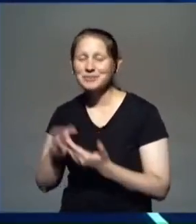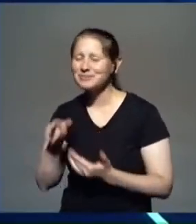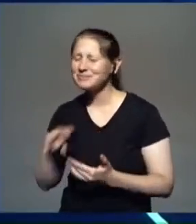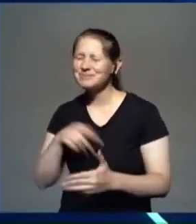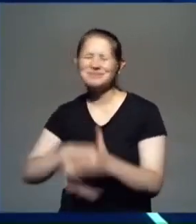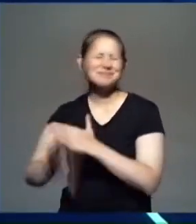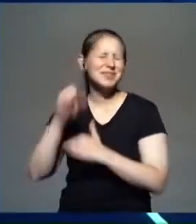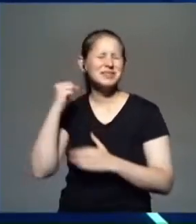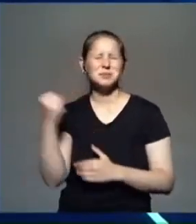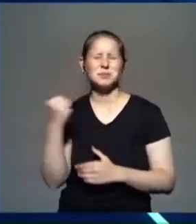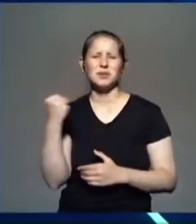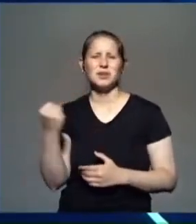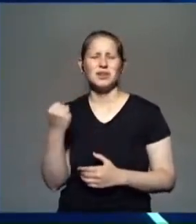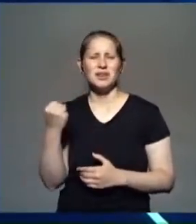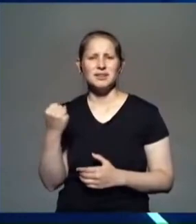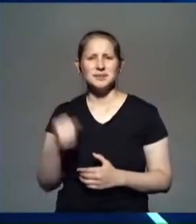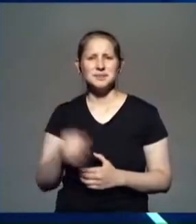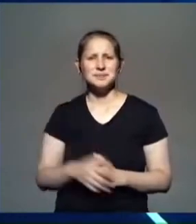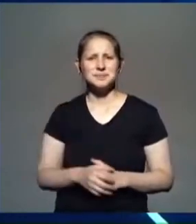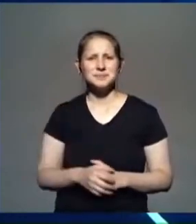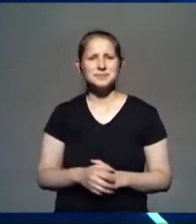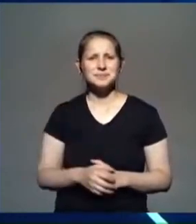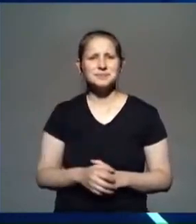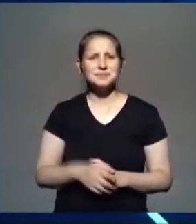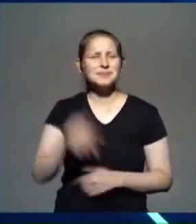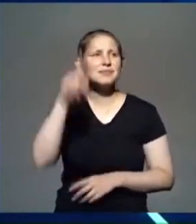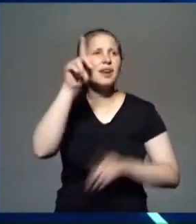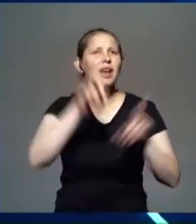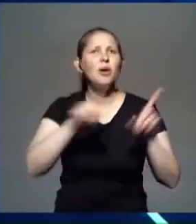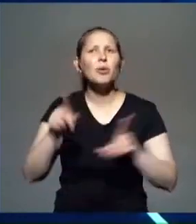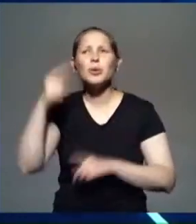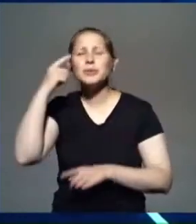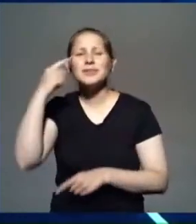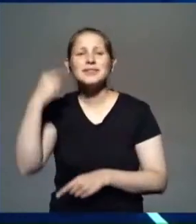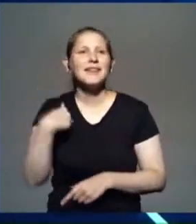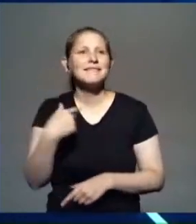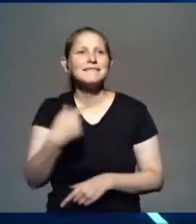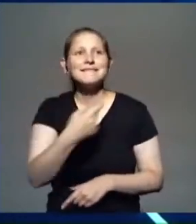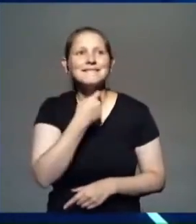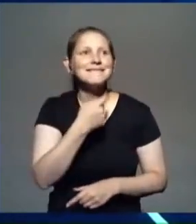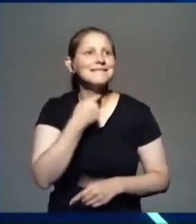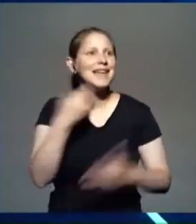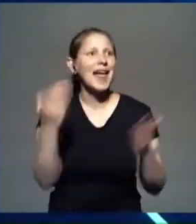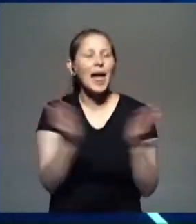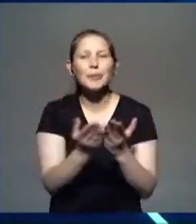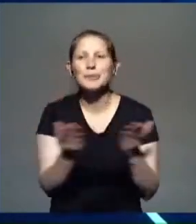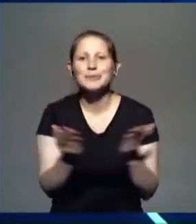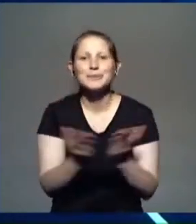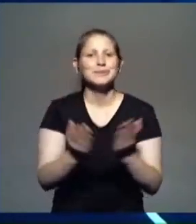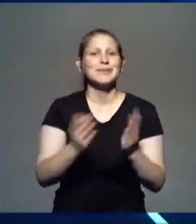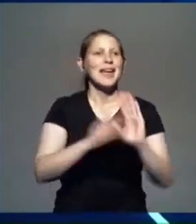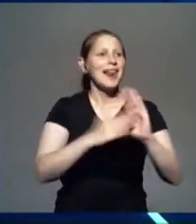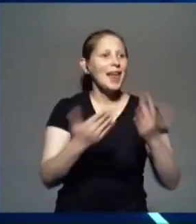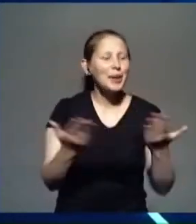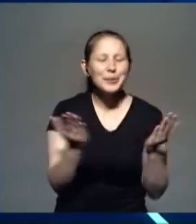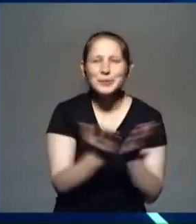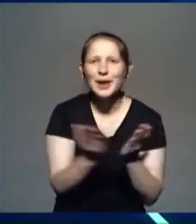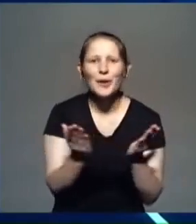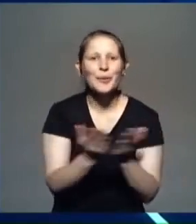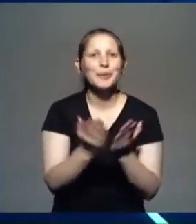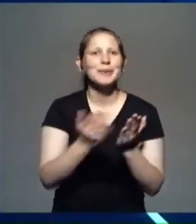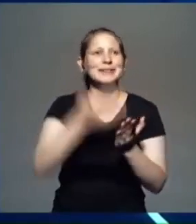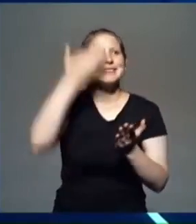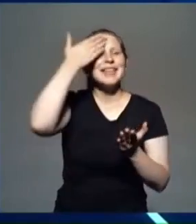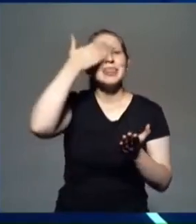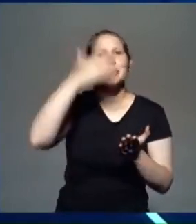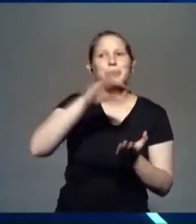A veces uno dice, yo quiero ir al seminario, quiero estudiar, los quiero convencer. A la gente no le importa lo